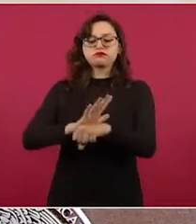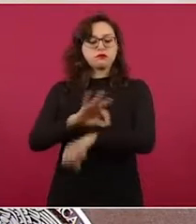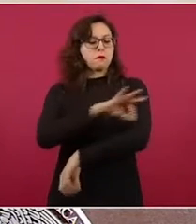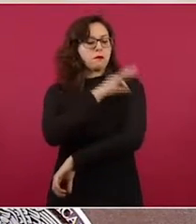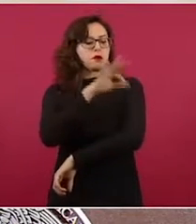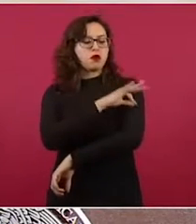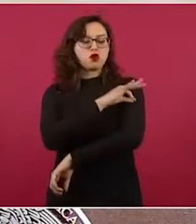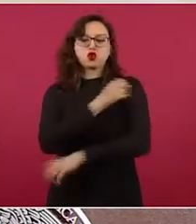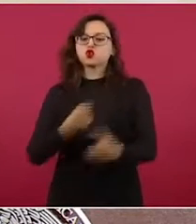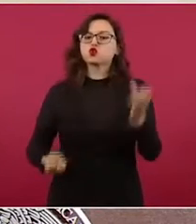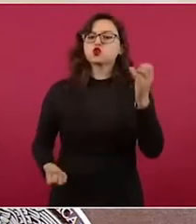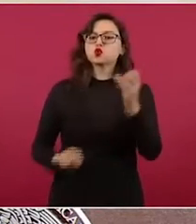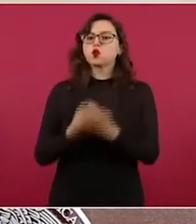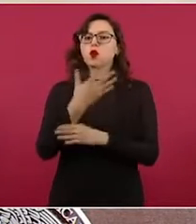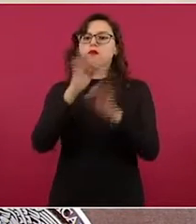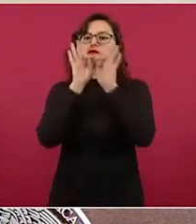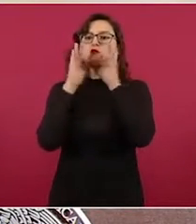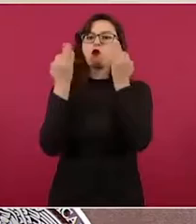consiste en lo siguiente.